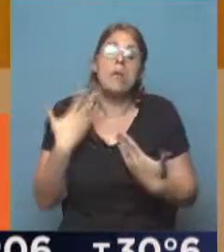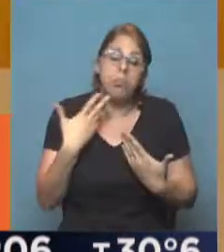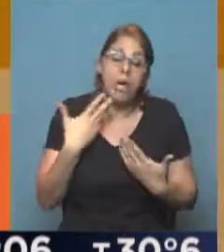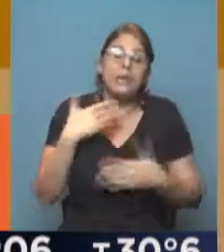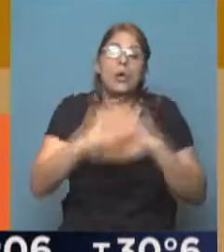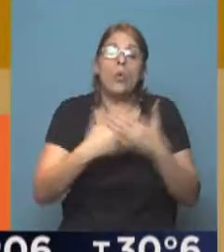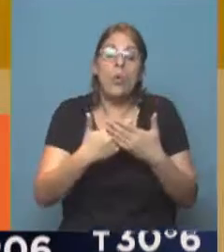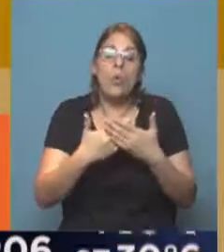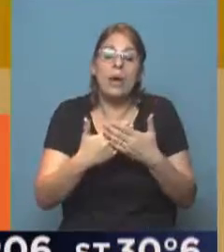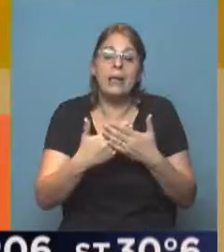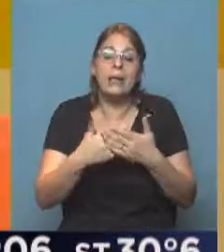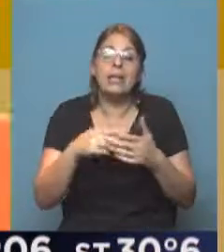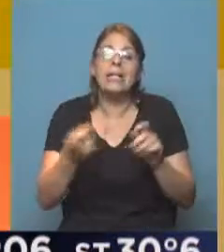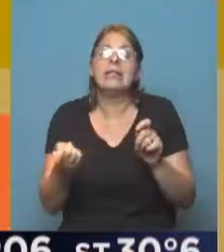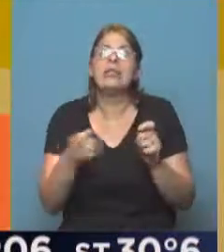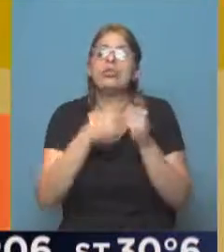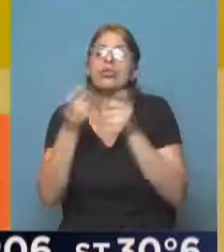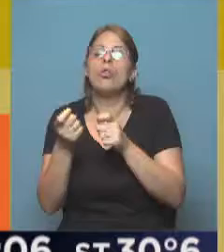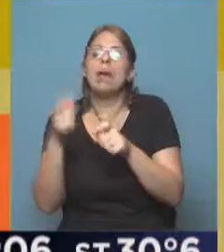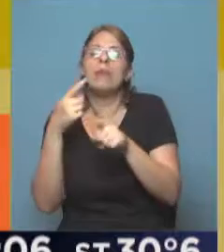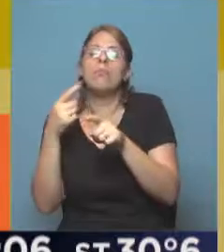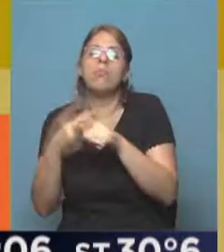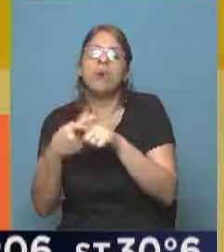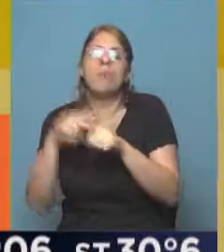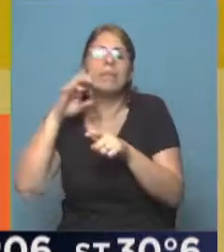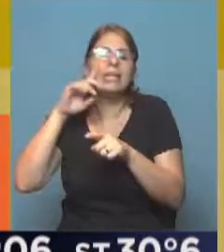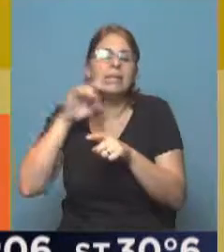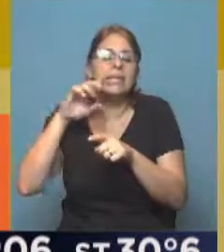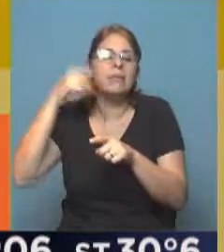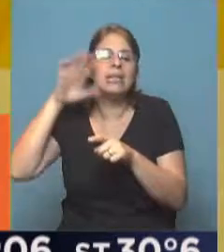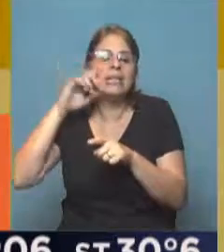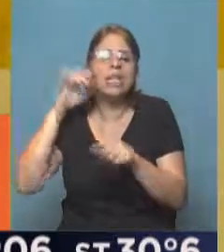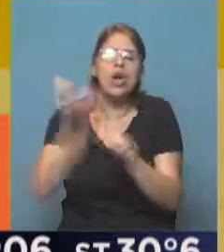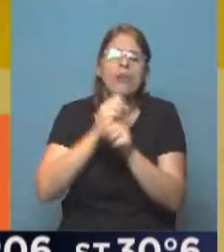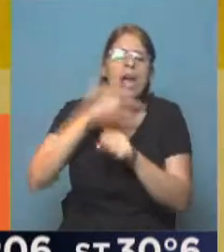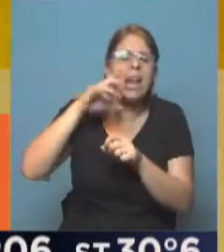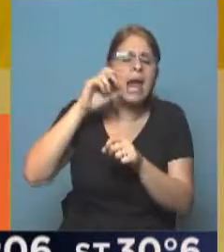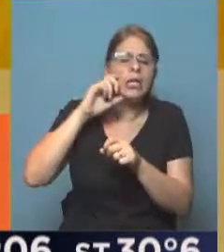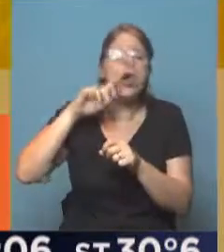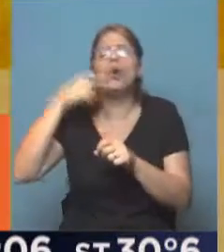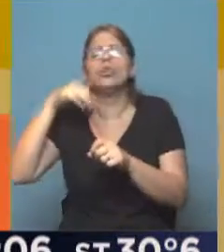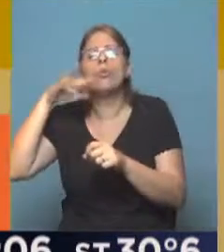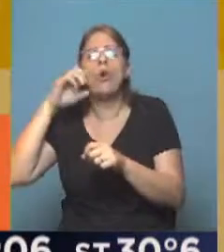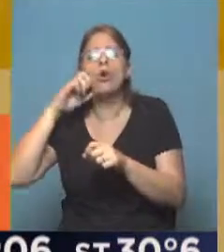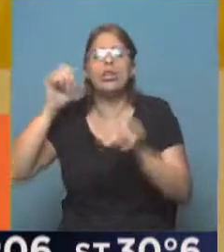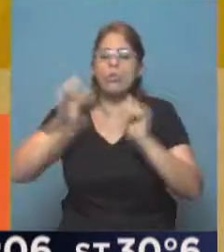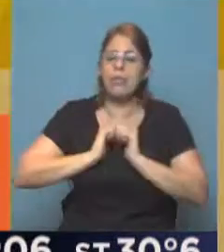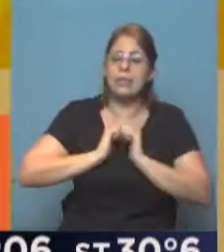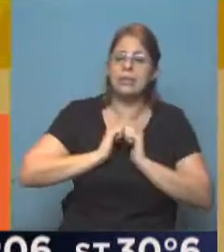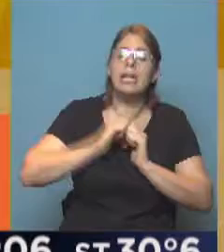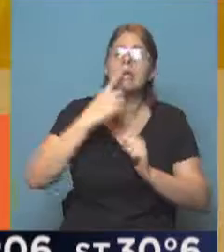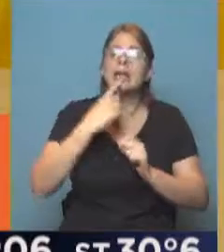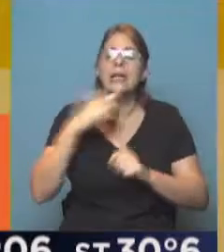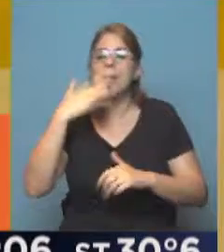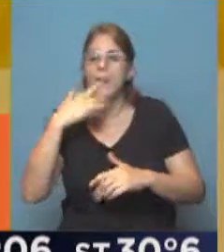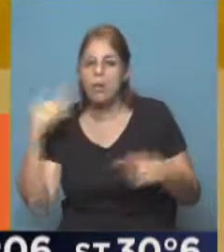lugar, según dicen, por el Piti Martínez, todo confirmado con Drusi, con Alario, con Mora que va a estar en el banco de los suplentes, River y Boca se ven las